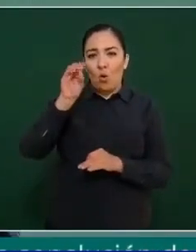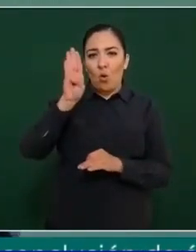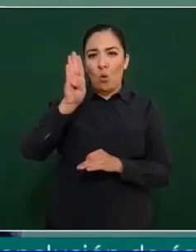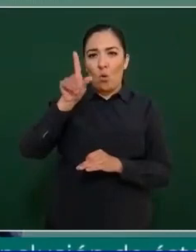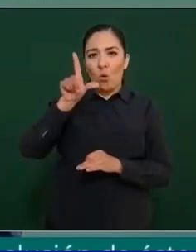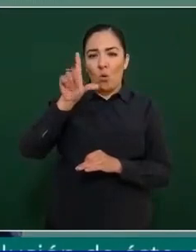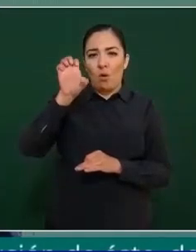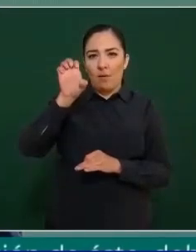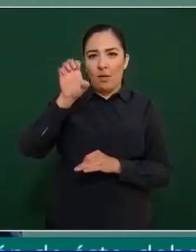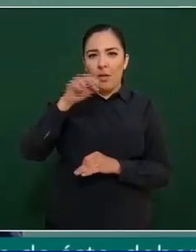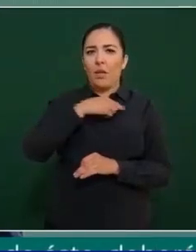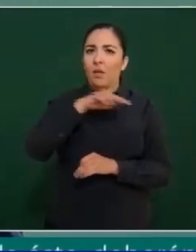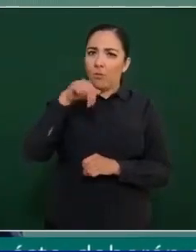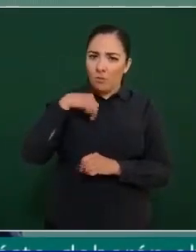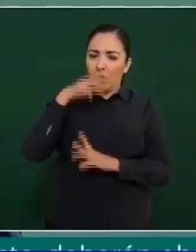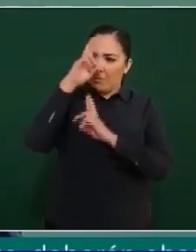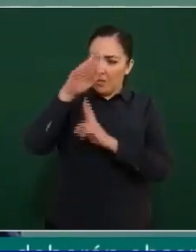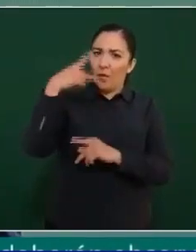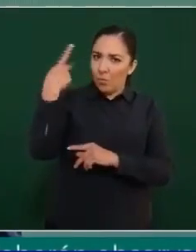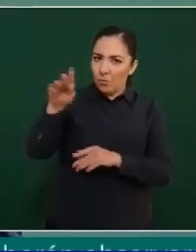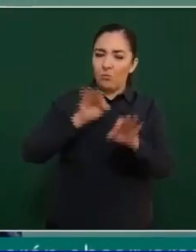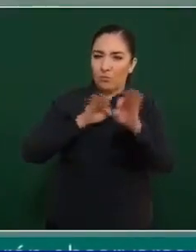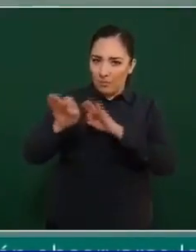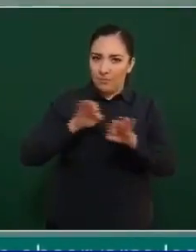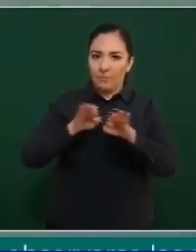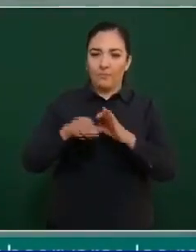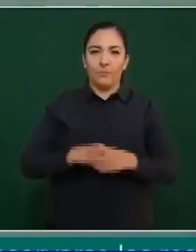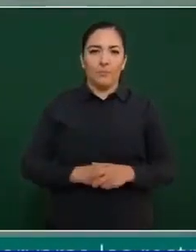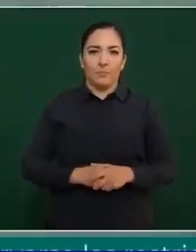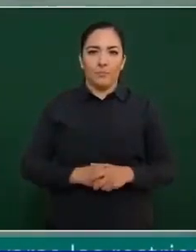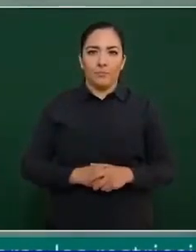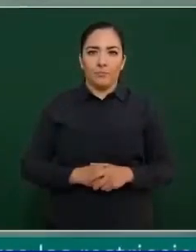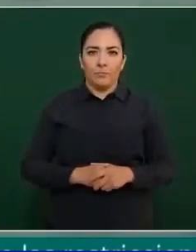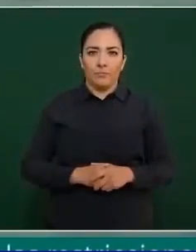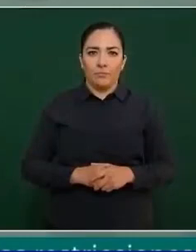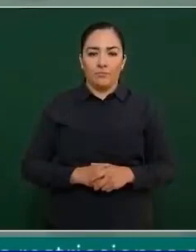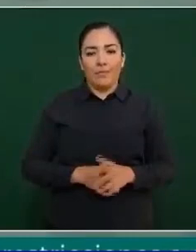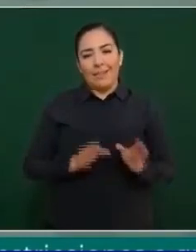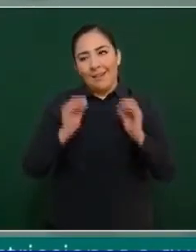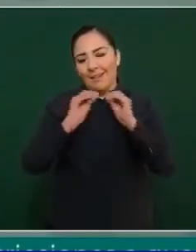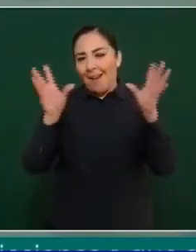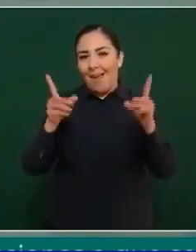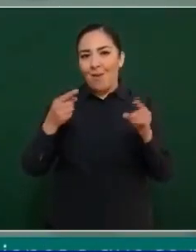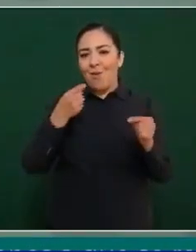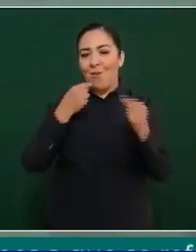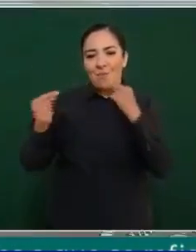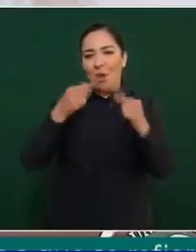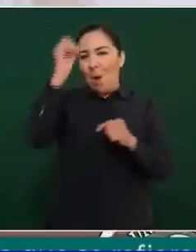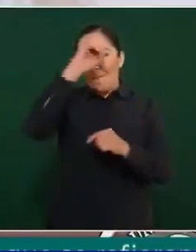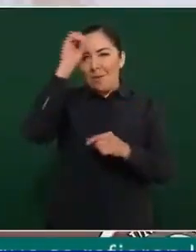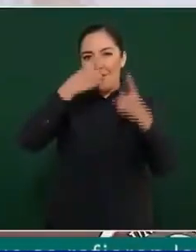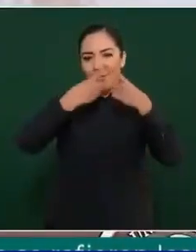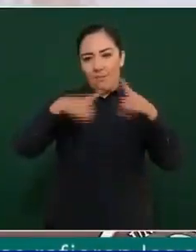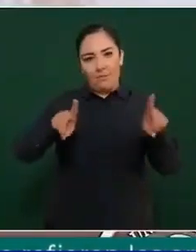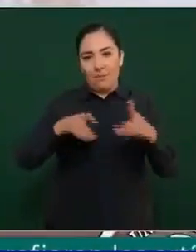y respetamos mucho el trabajo de los periodistas. Tenemos las diferencias, pero es un asunto